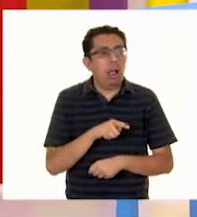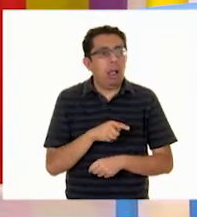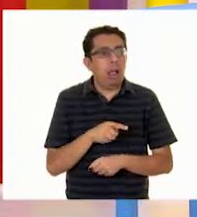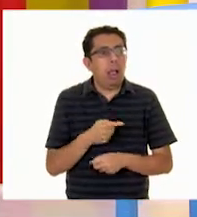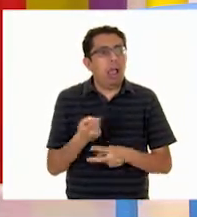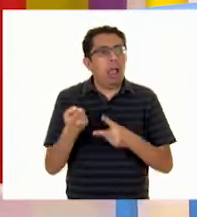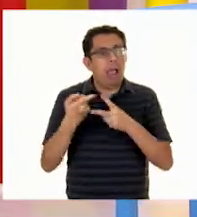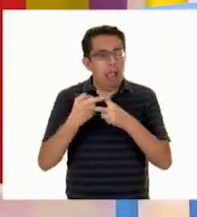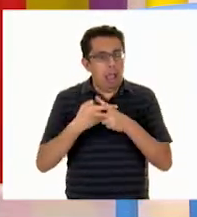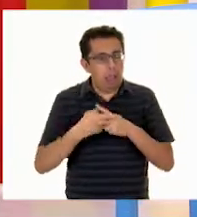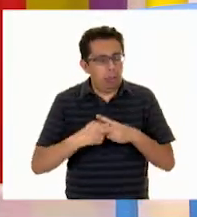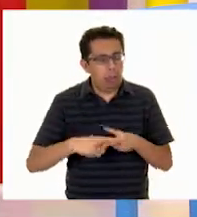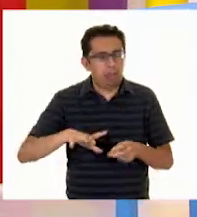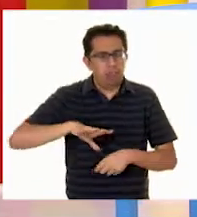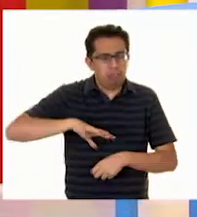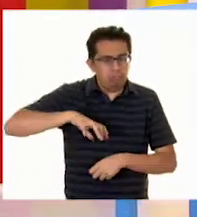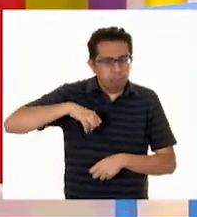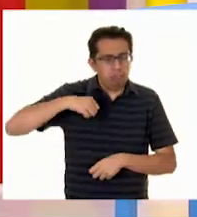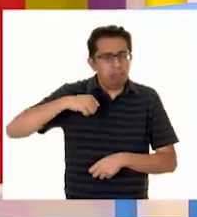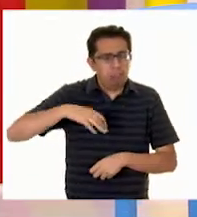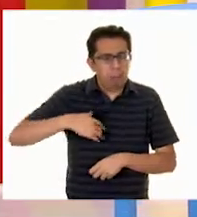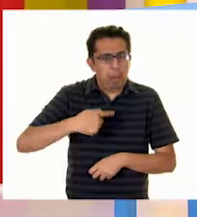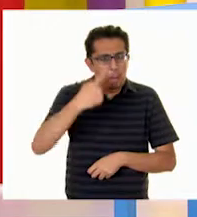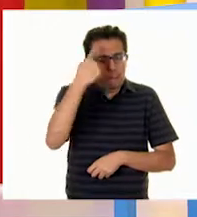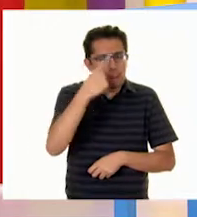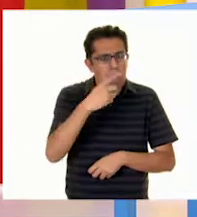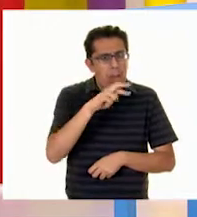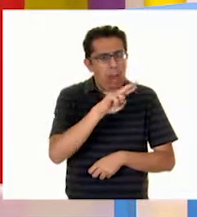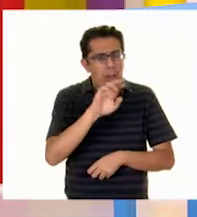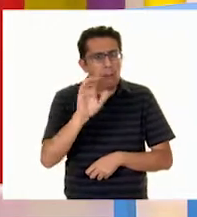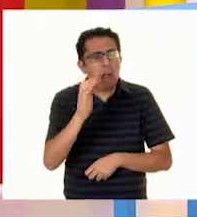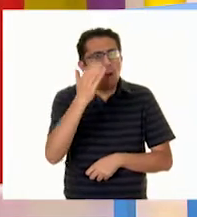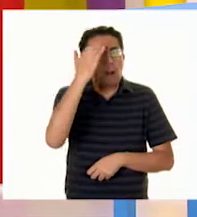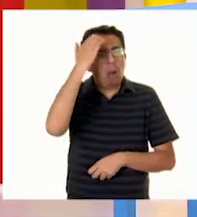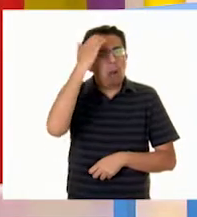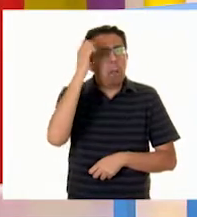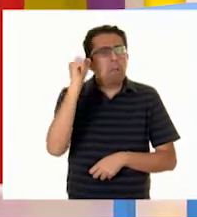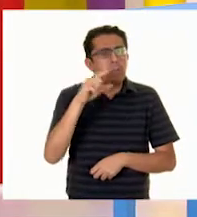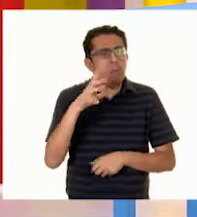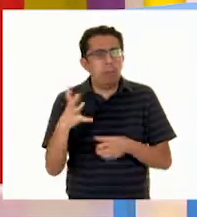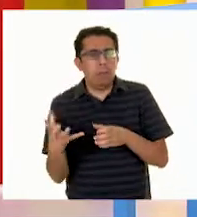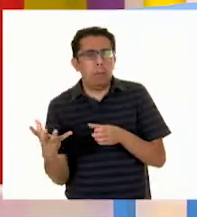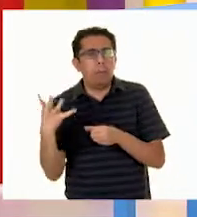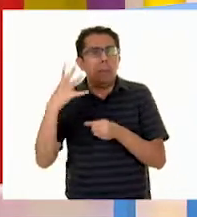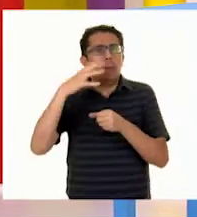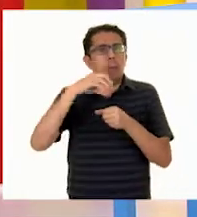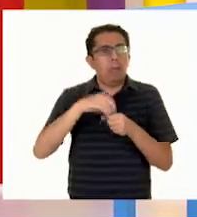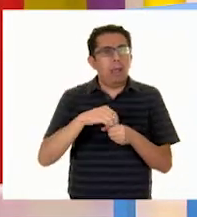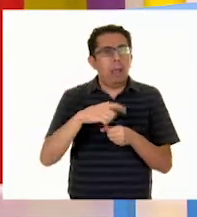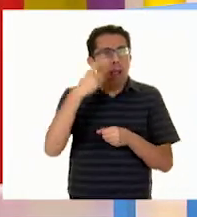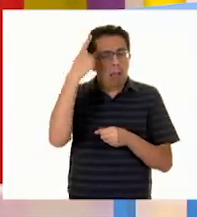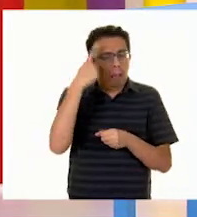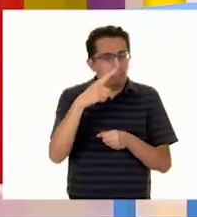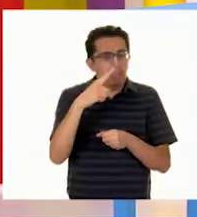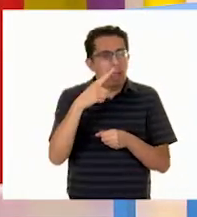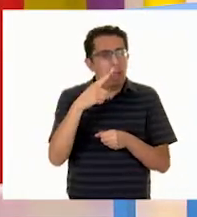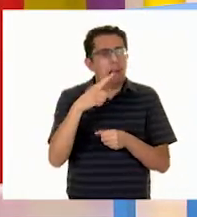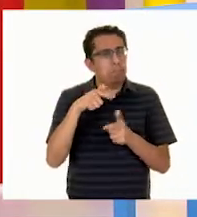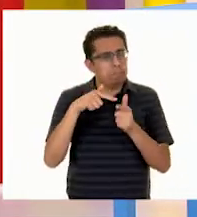arar Este camino Del reconocimiento Del ser incluyentes De que vivan Nuestras lenguas